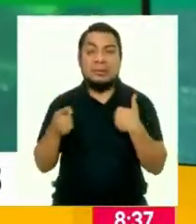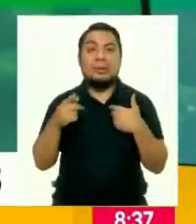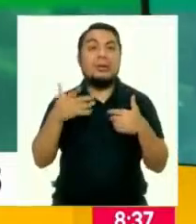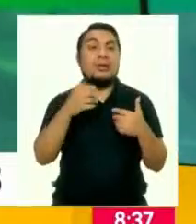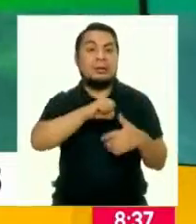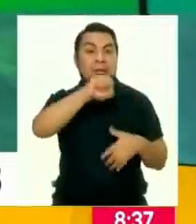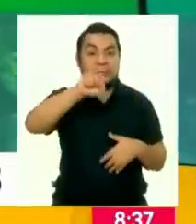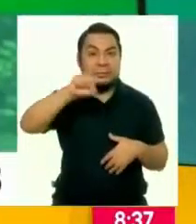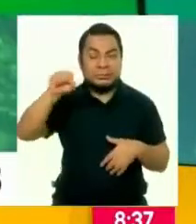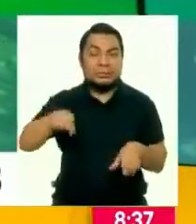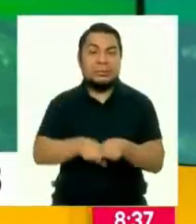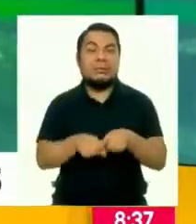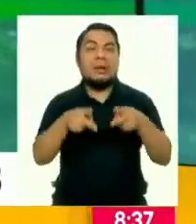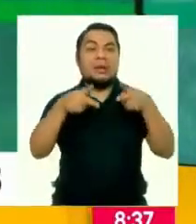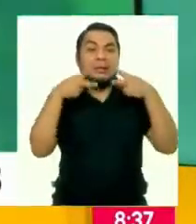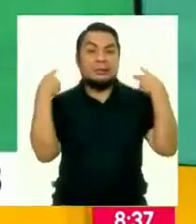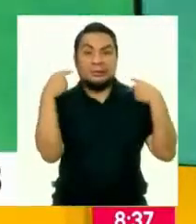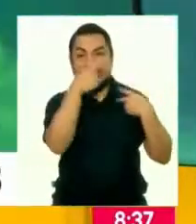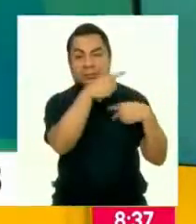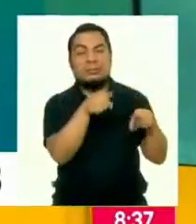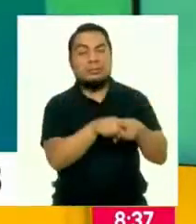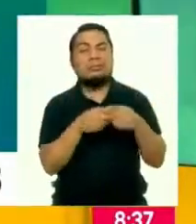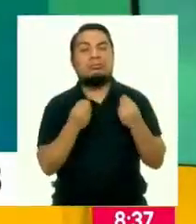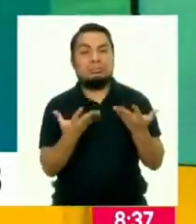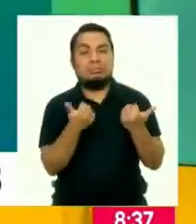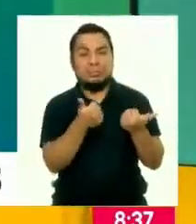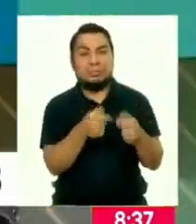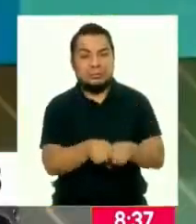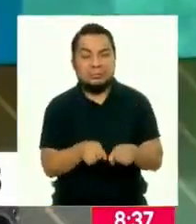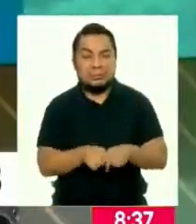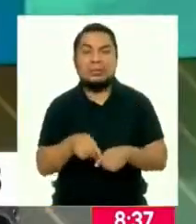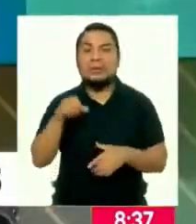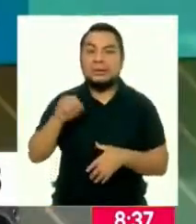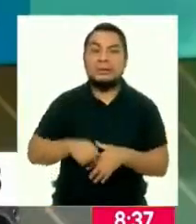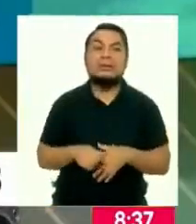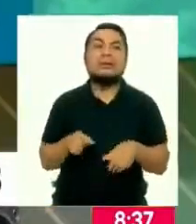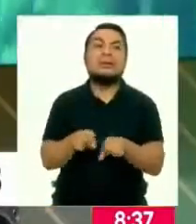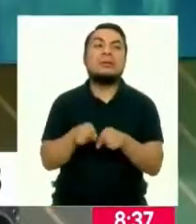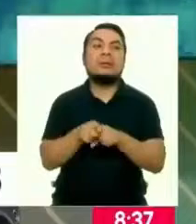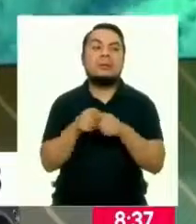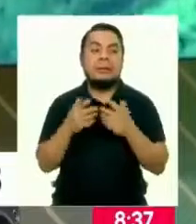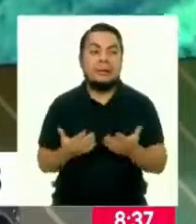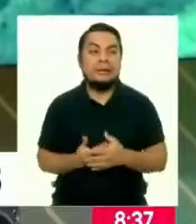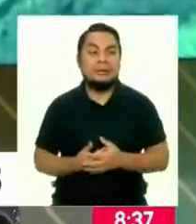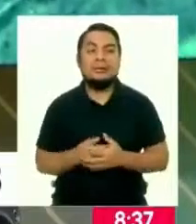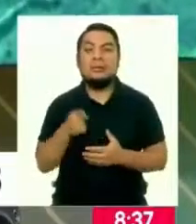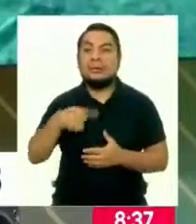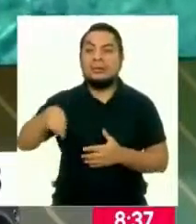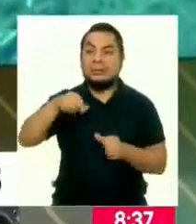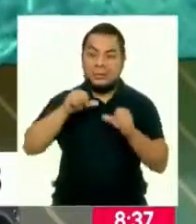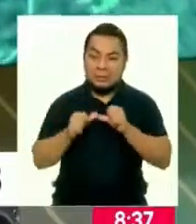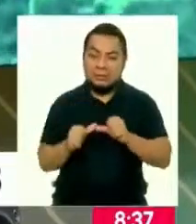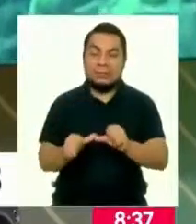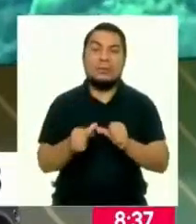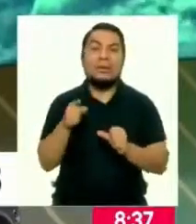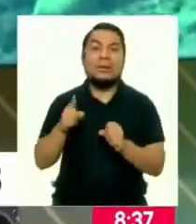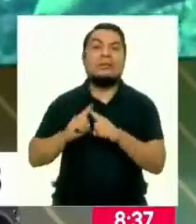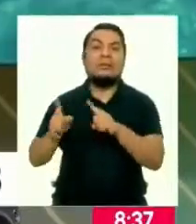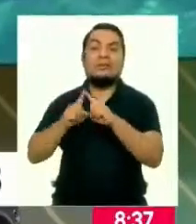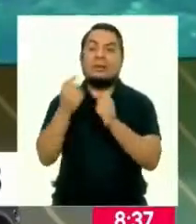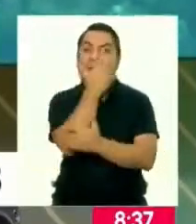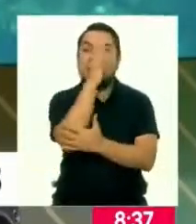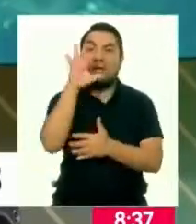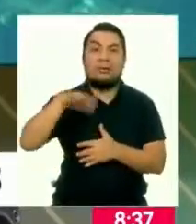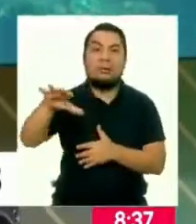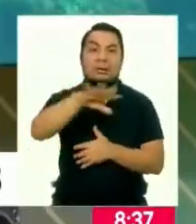la sierra como en la selva. La selva también tiene un encanto singular. Exacto, sí. Y mantenemos viva esta diversidad